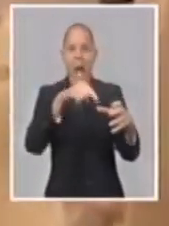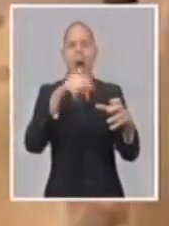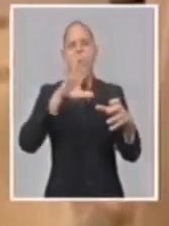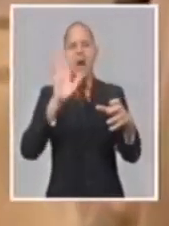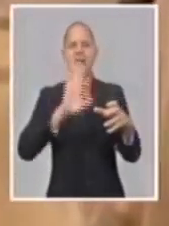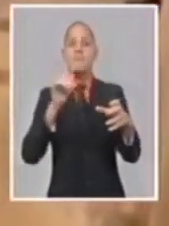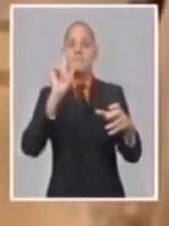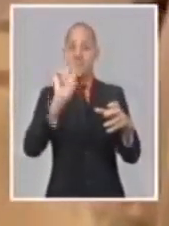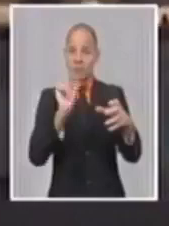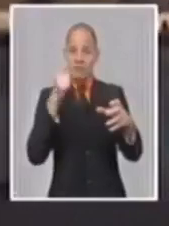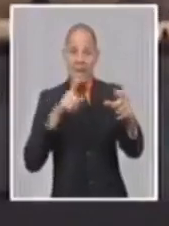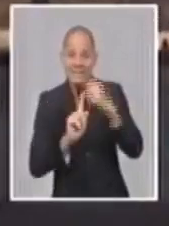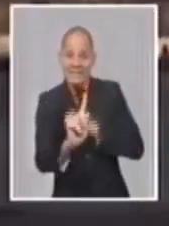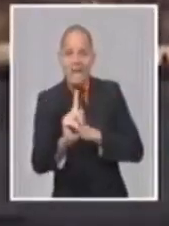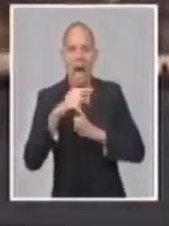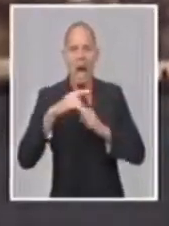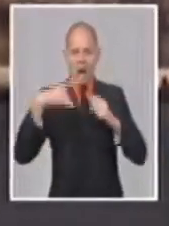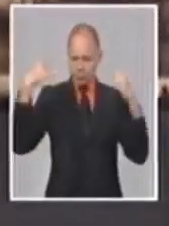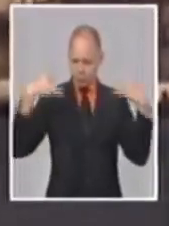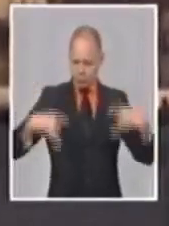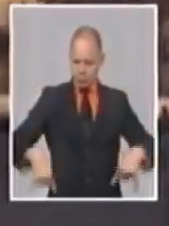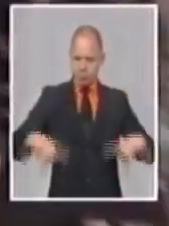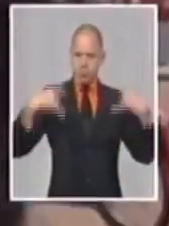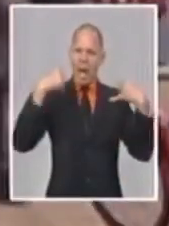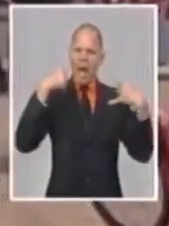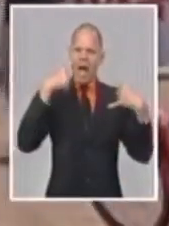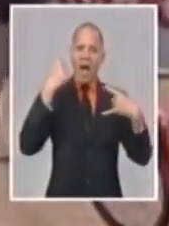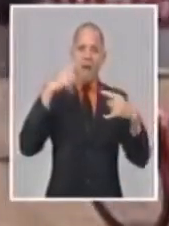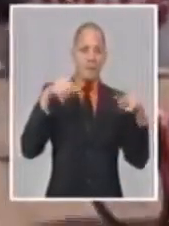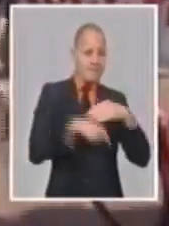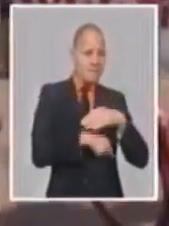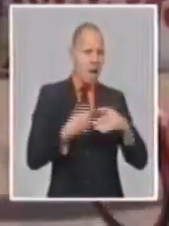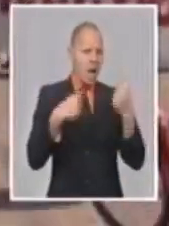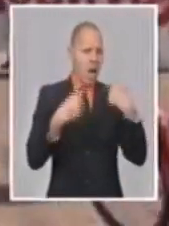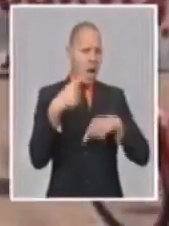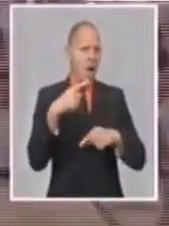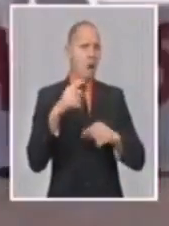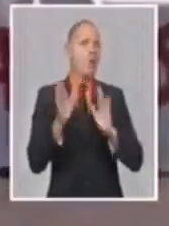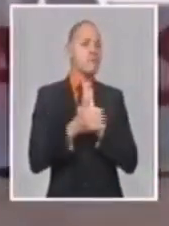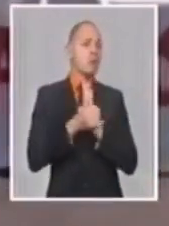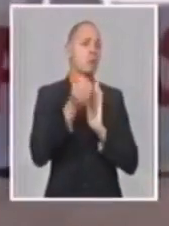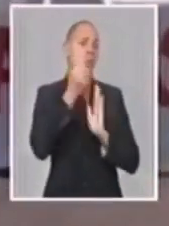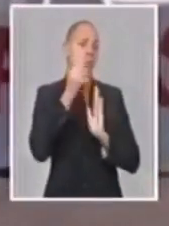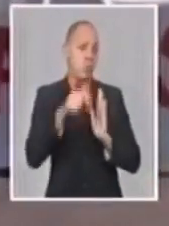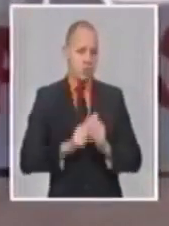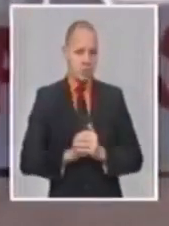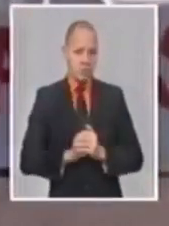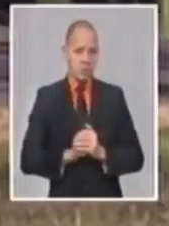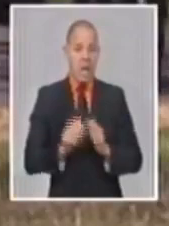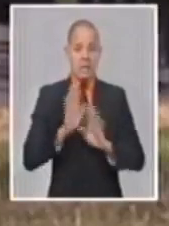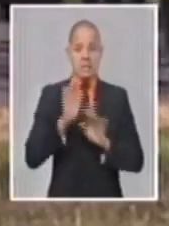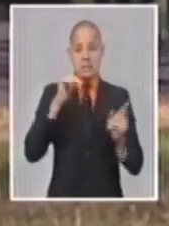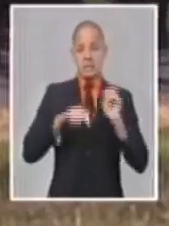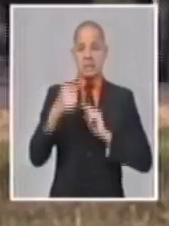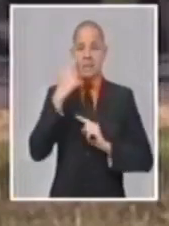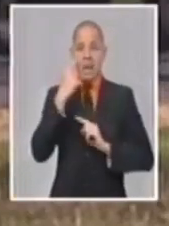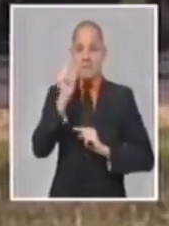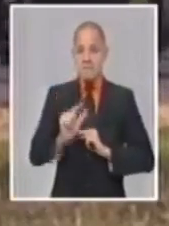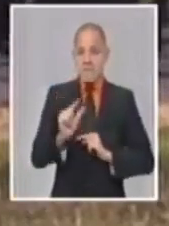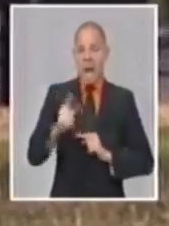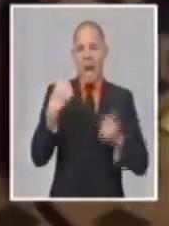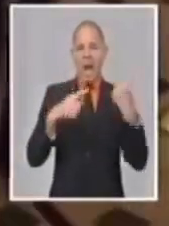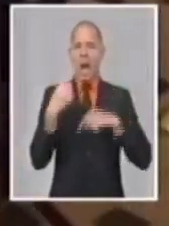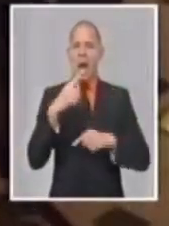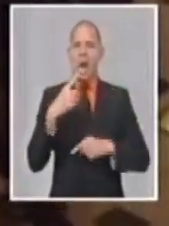La Guardia Nacional ha cuartelado adentro, el Capitolio convertido en una fortaleza. Solo un pequeño grupo se acerca a manifestarse contra Trump y enseguida los